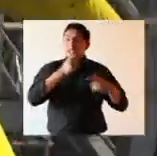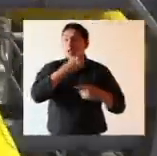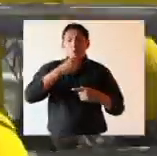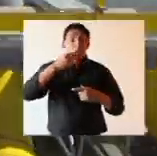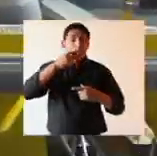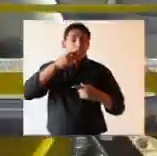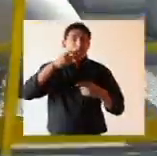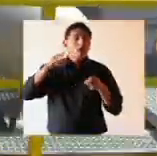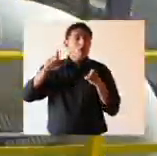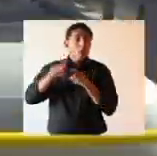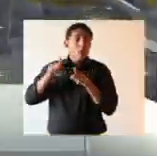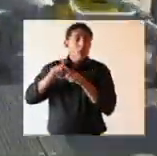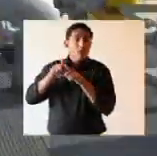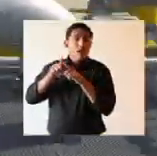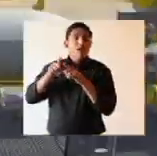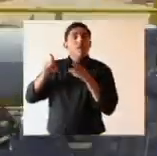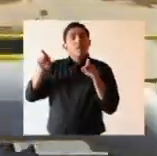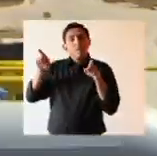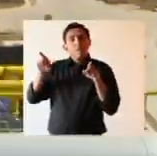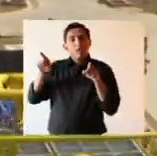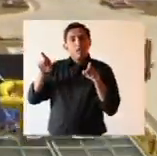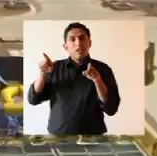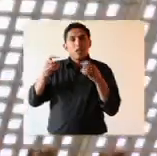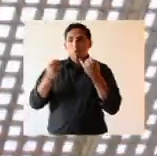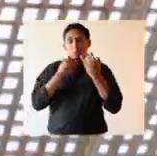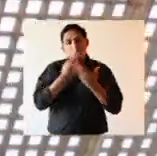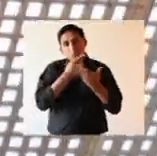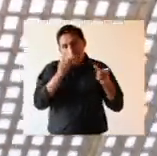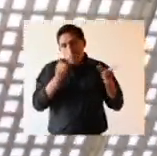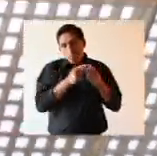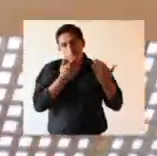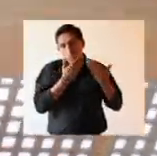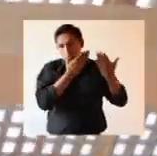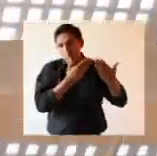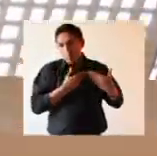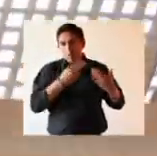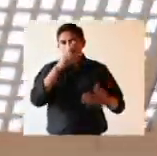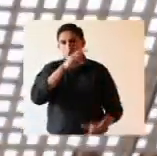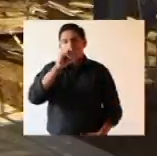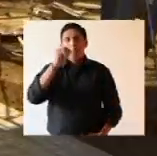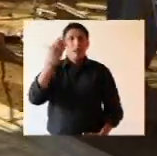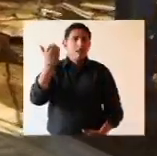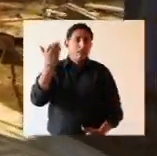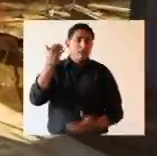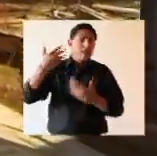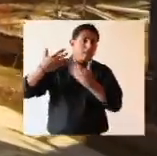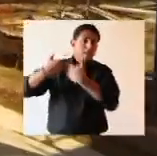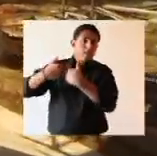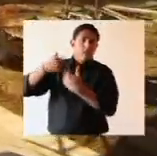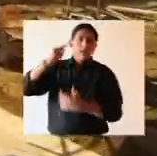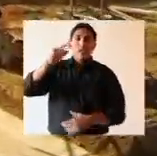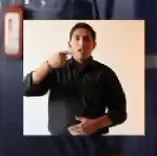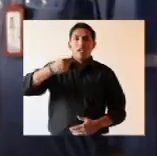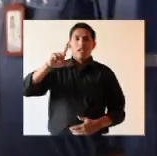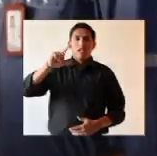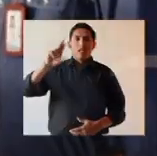Amoniaco, y principalmente una planta que será entregada en la gestión 2015, la planta de GNL.